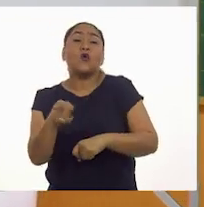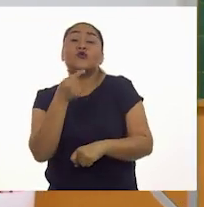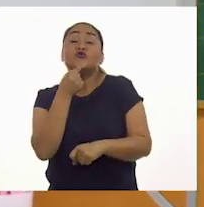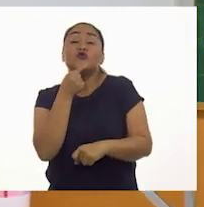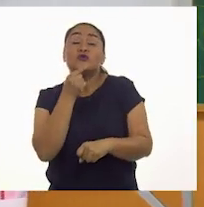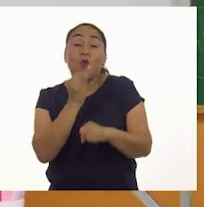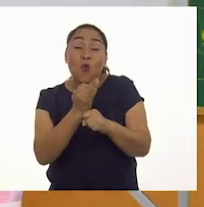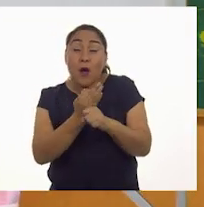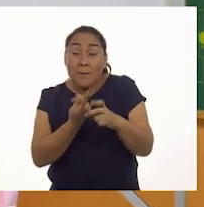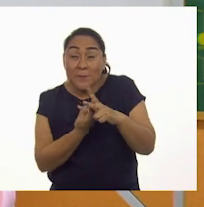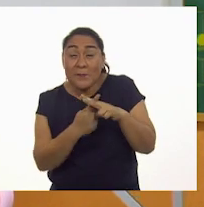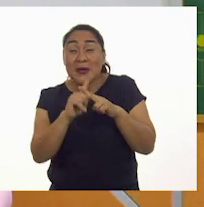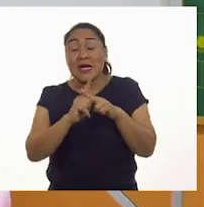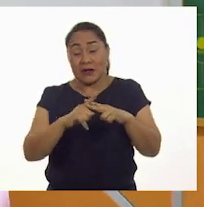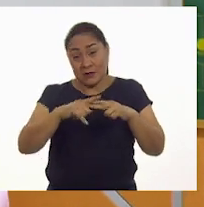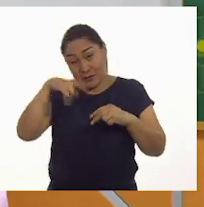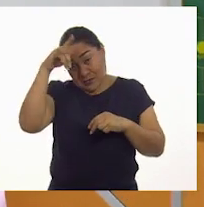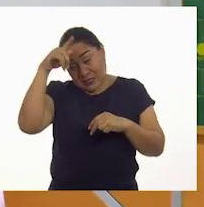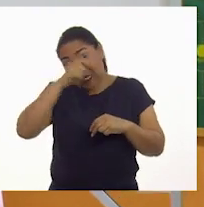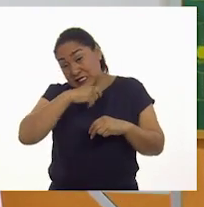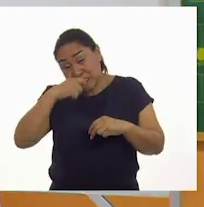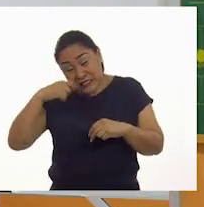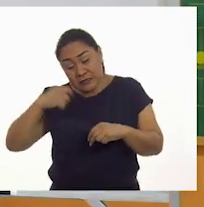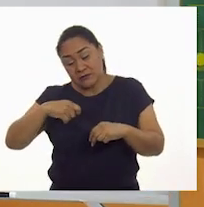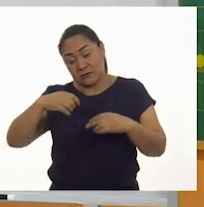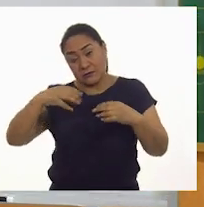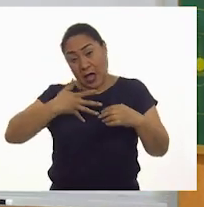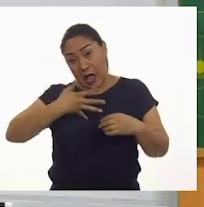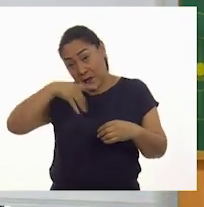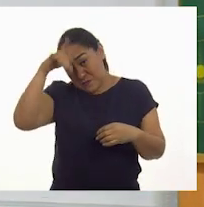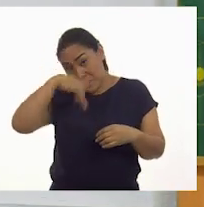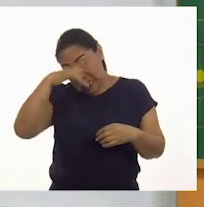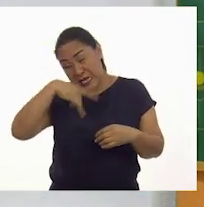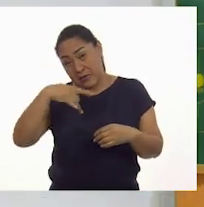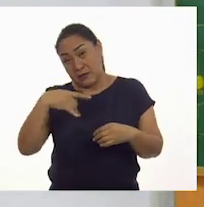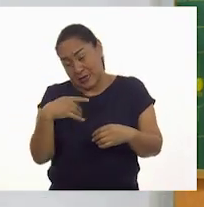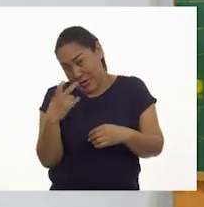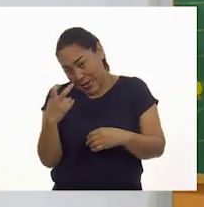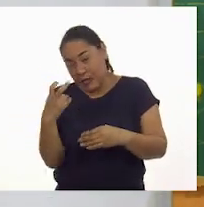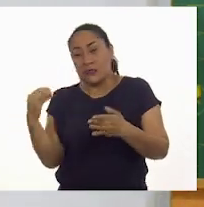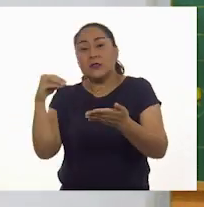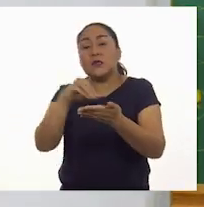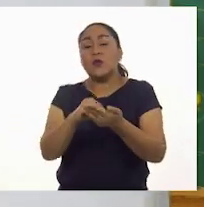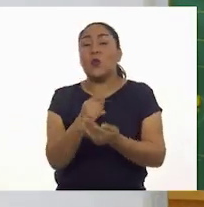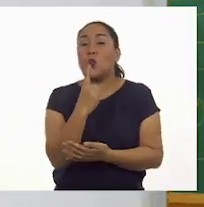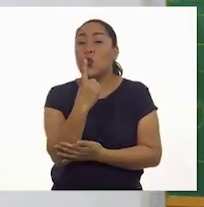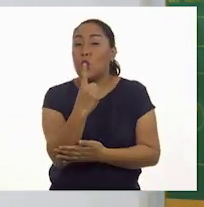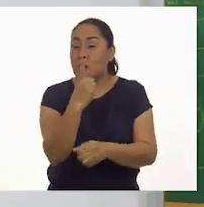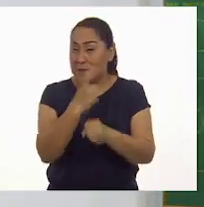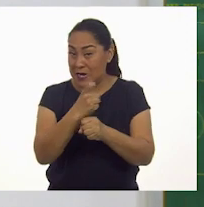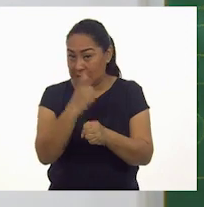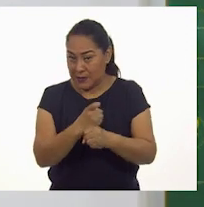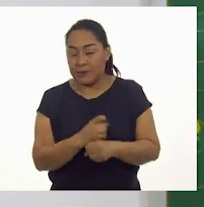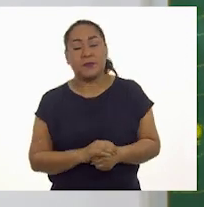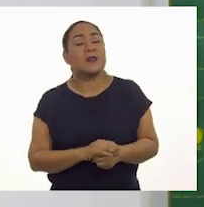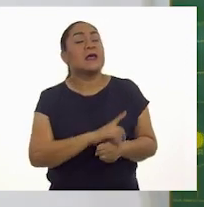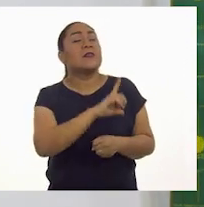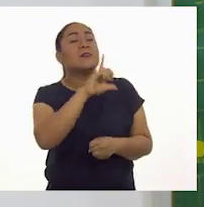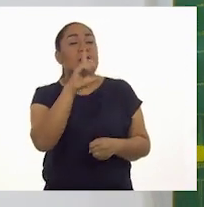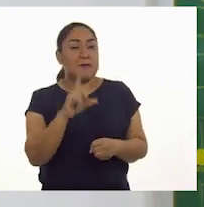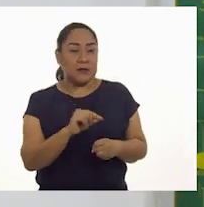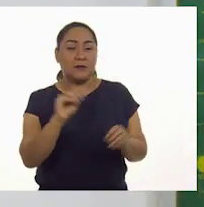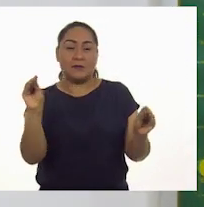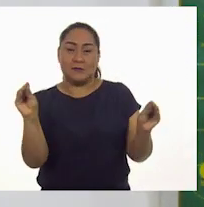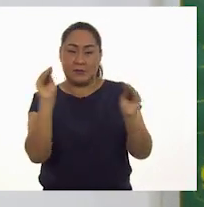lavando los dientes, se está preparando para ir a la escuela. Por lo tanto, vamos a anotar aquí número uno y Pepe nos va a ayudar a